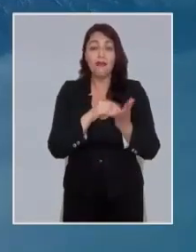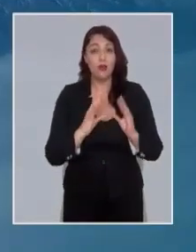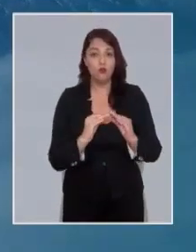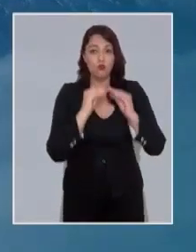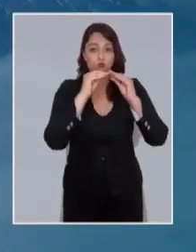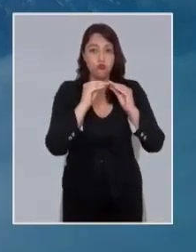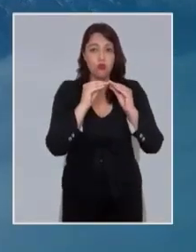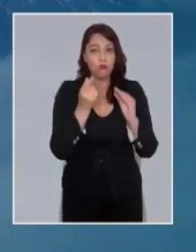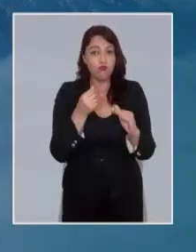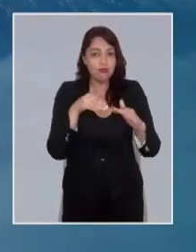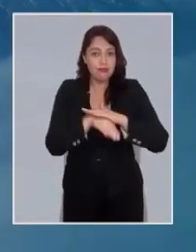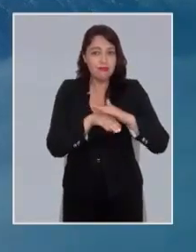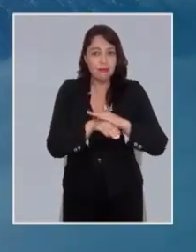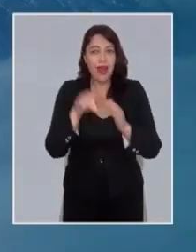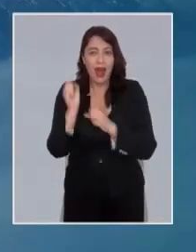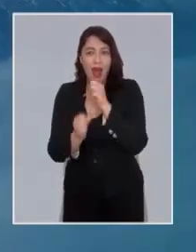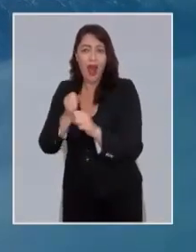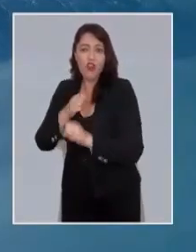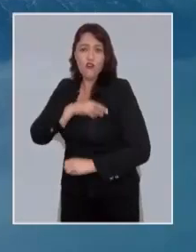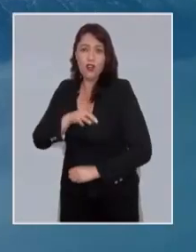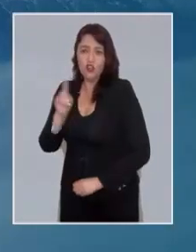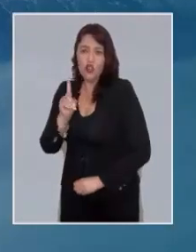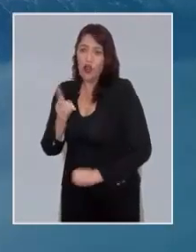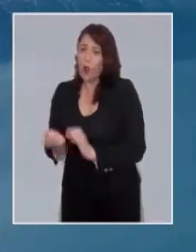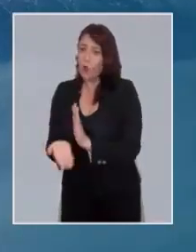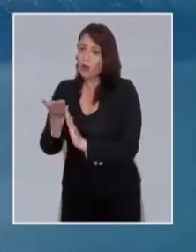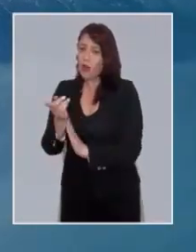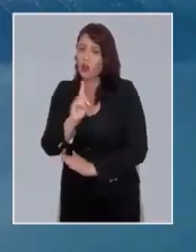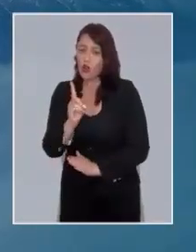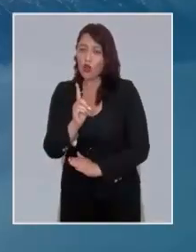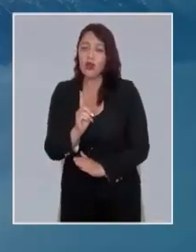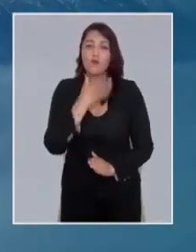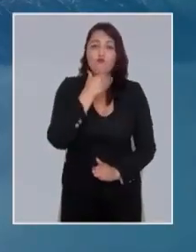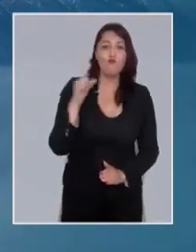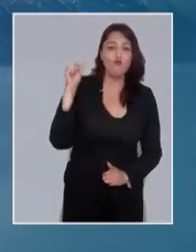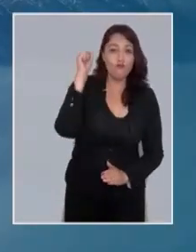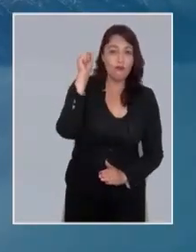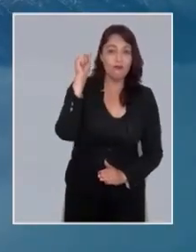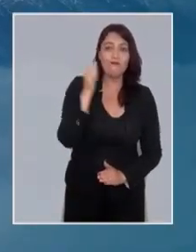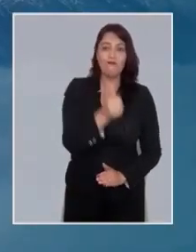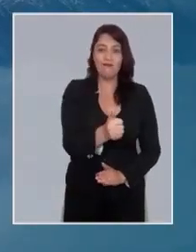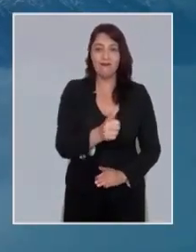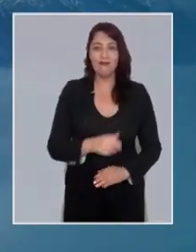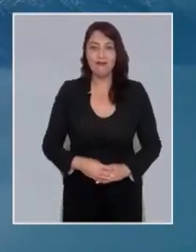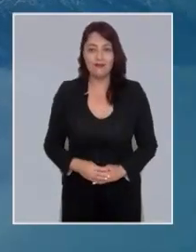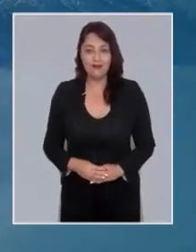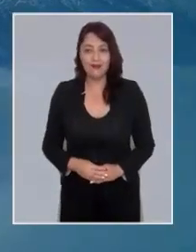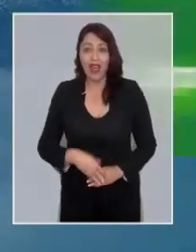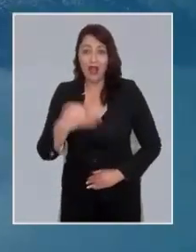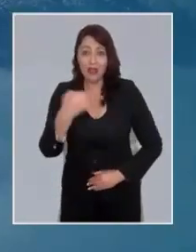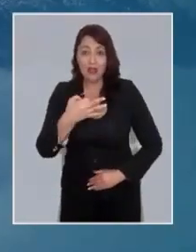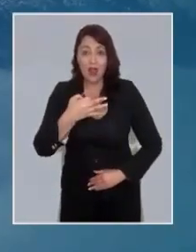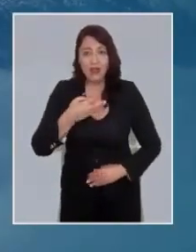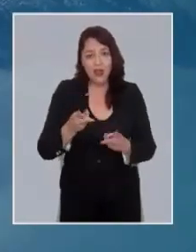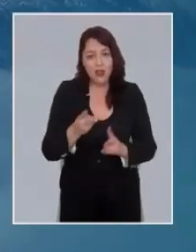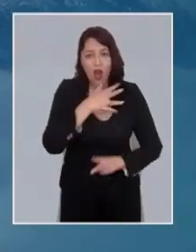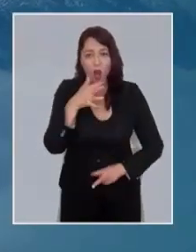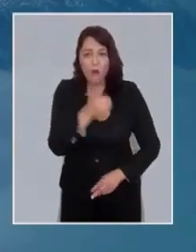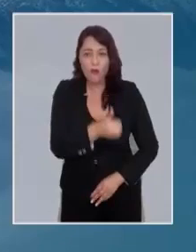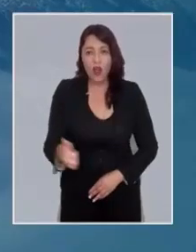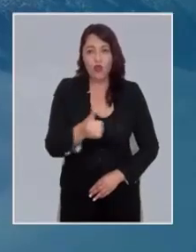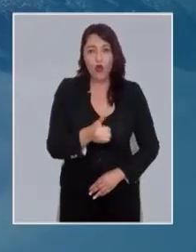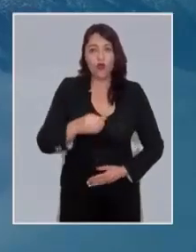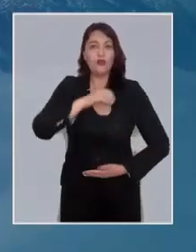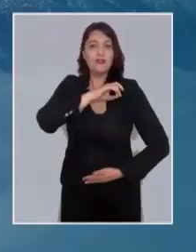que crece con tus ahorros, sin aumentar la edad de jubilación. Boric, el otro. Garantizar el